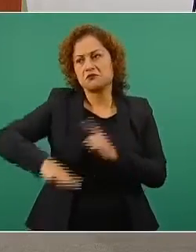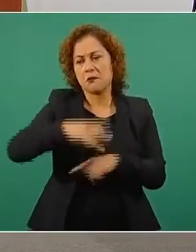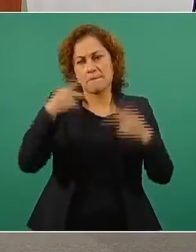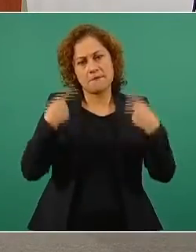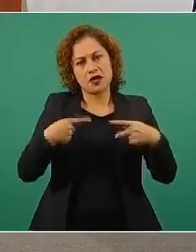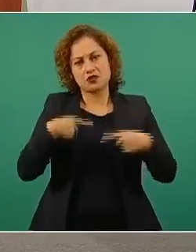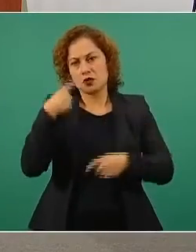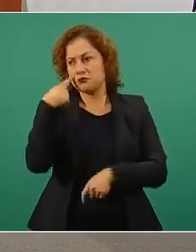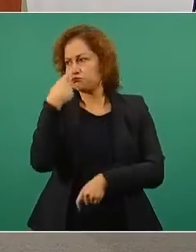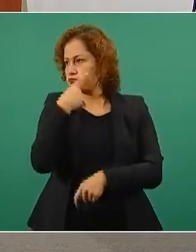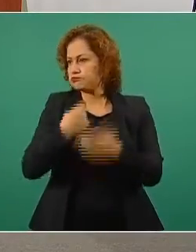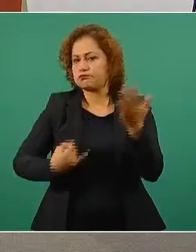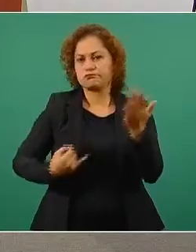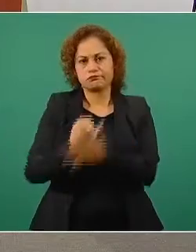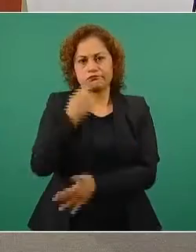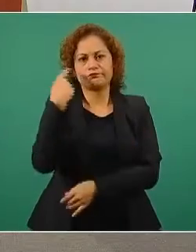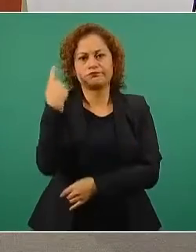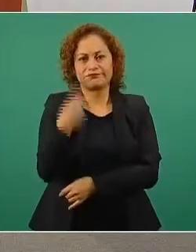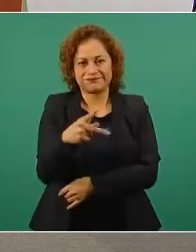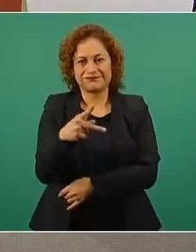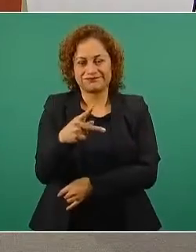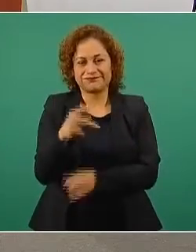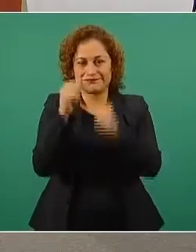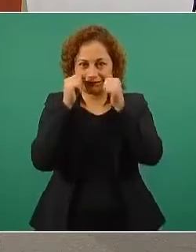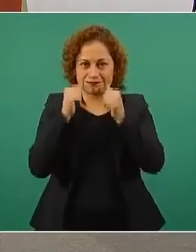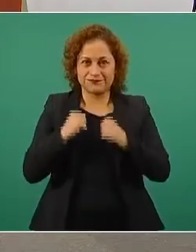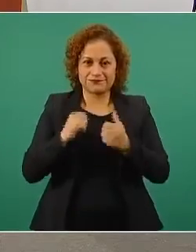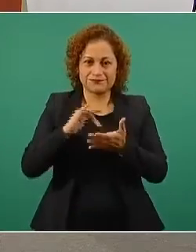gracias por su atención. Muchas gracias.